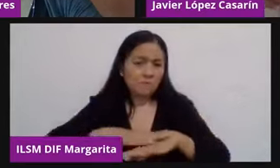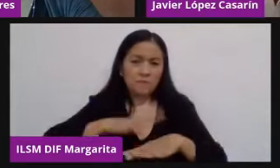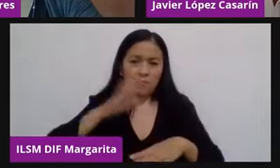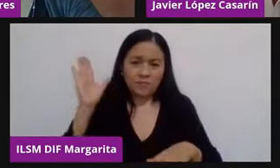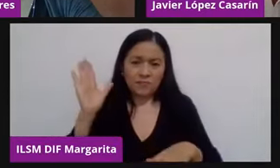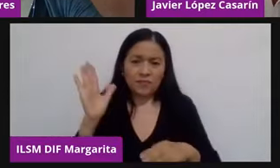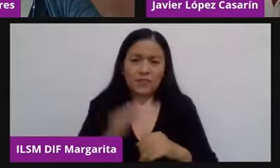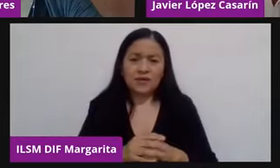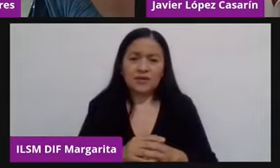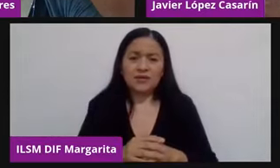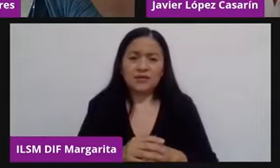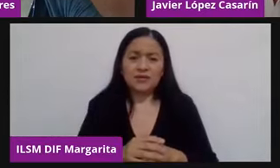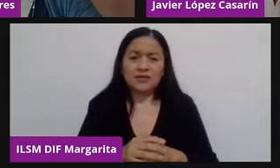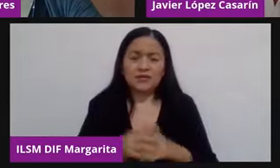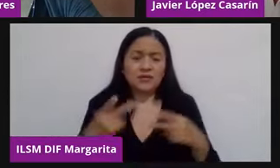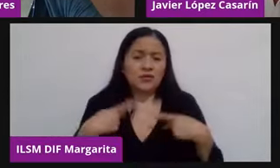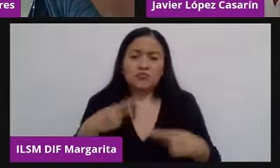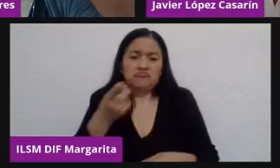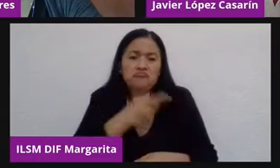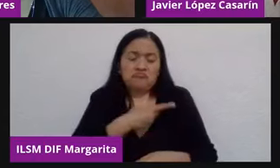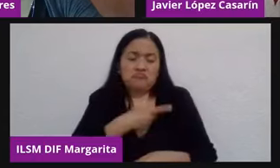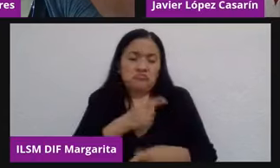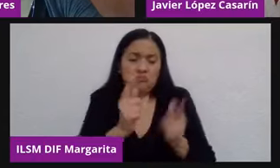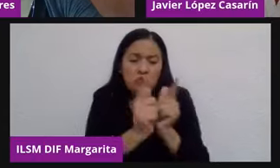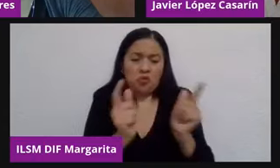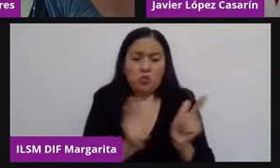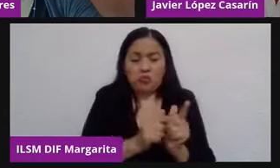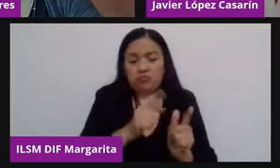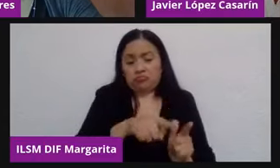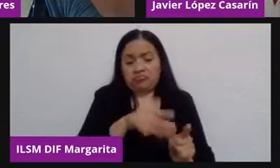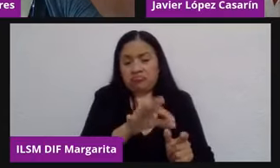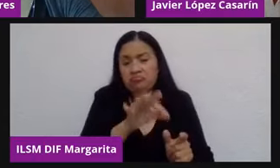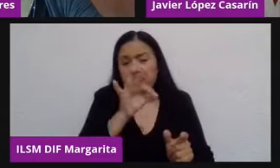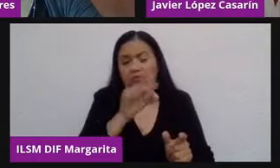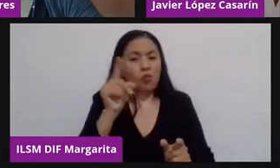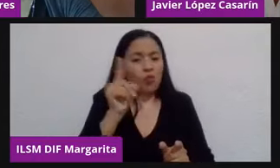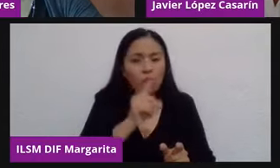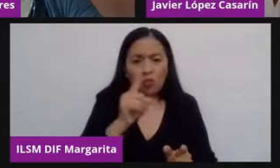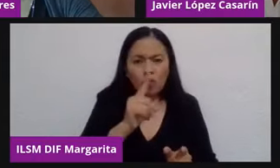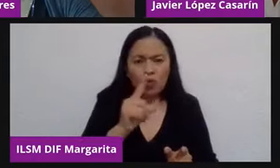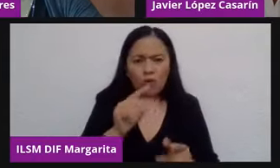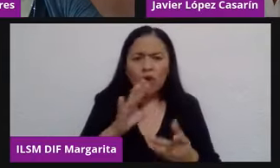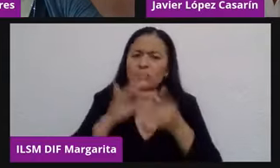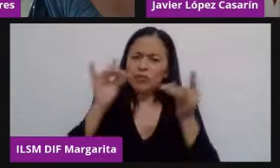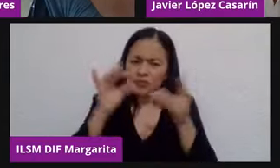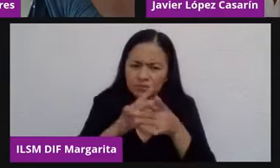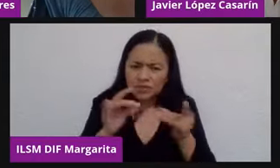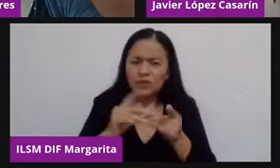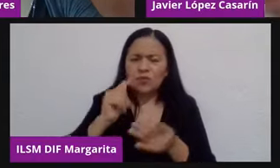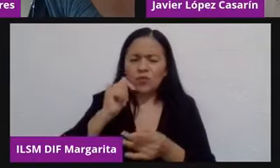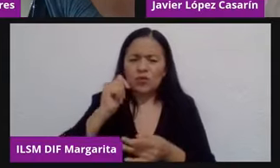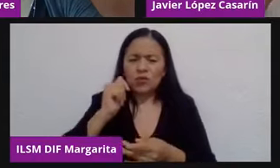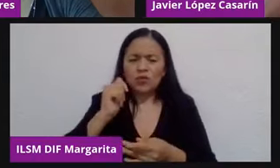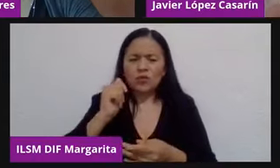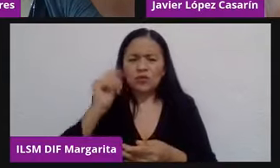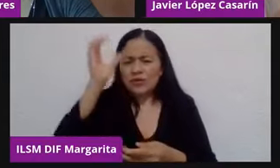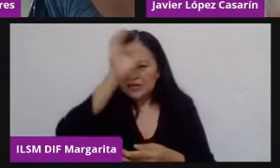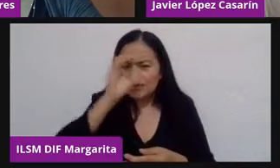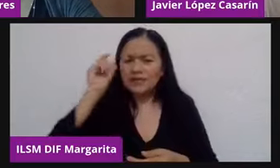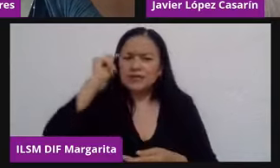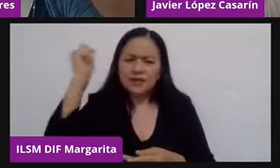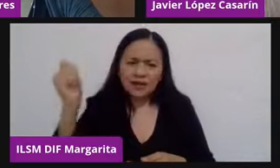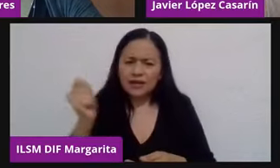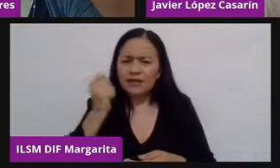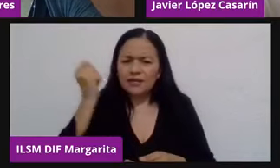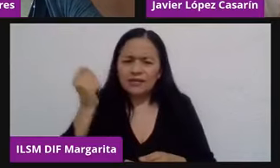entienda que no son de un grupo selecto, que hablar de ciencia, que hablar de tecnología no es un tema que debe de ser